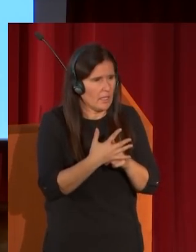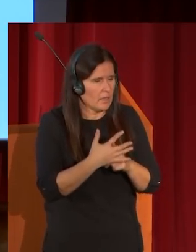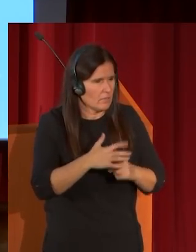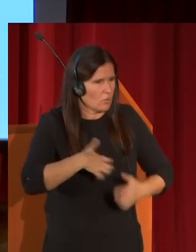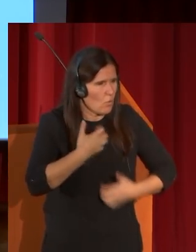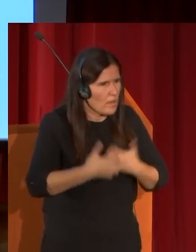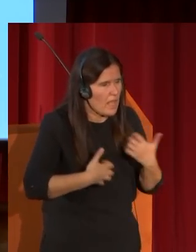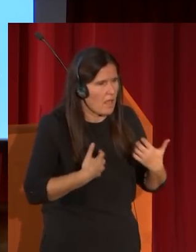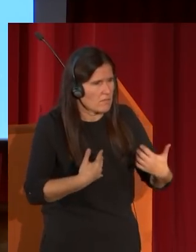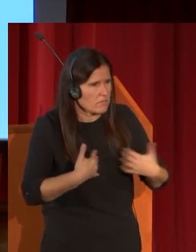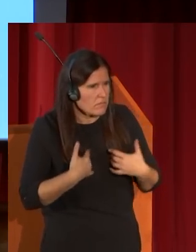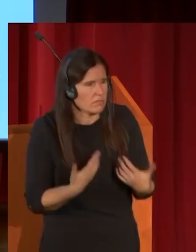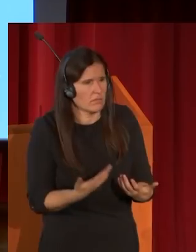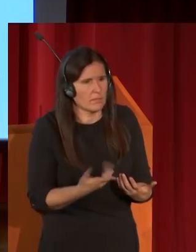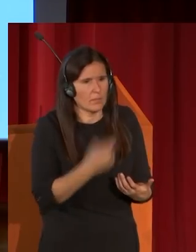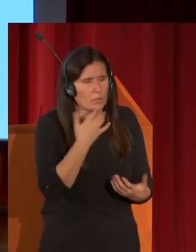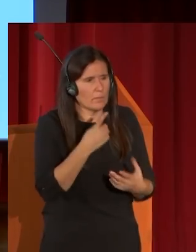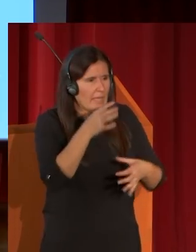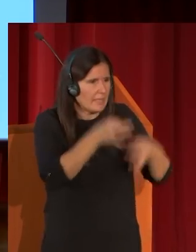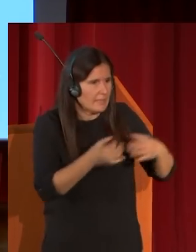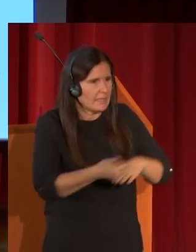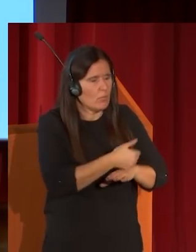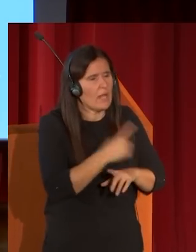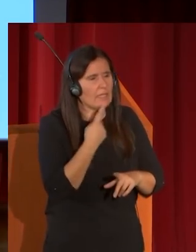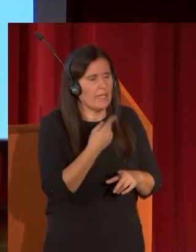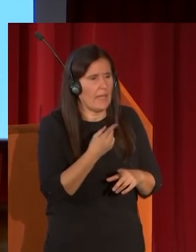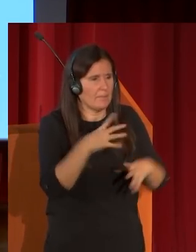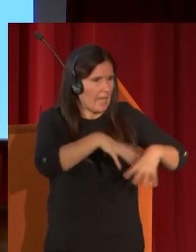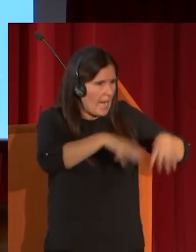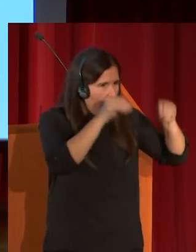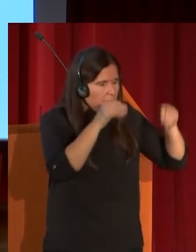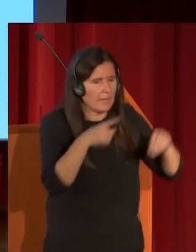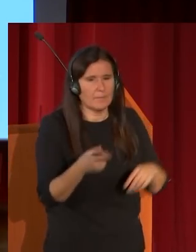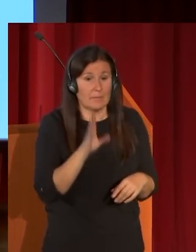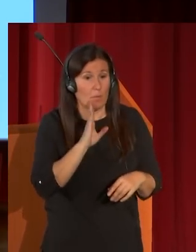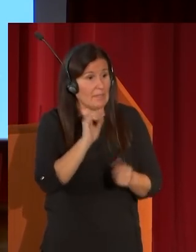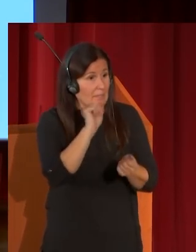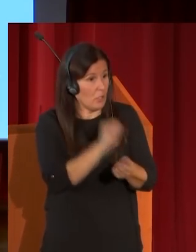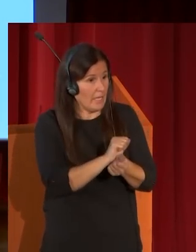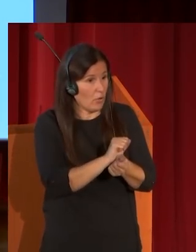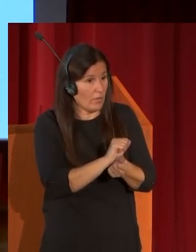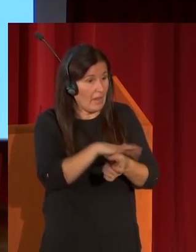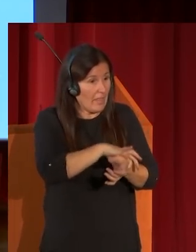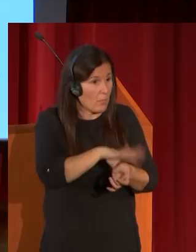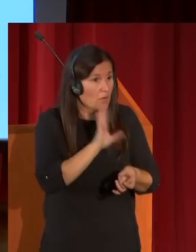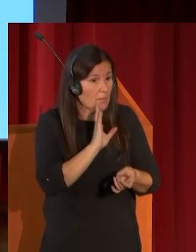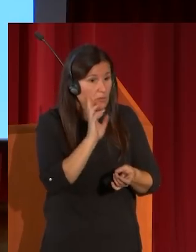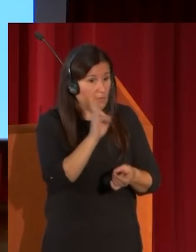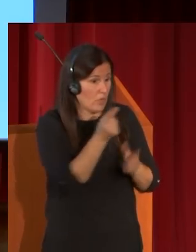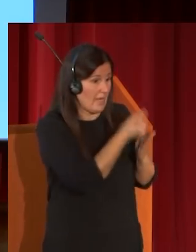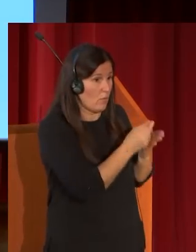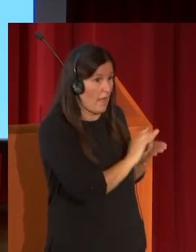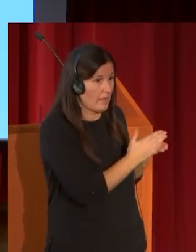legendarias como el tribunal de la Alhambra aquí vemos el prisionero en el cepo que hemos visto dibujado en aquel otro cuaderno